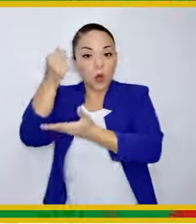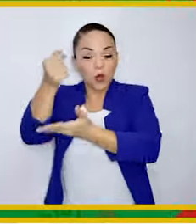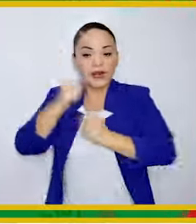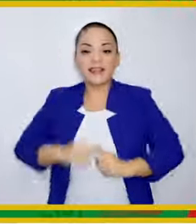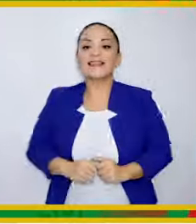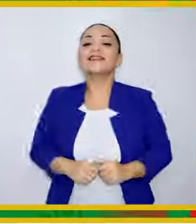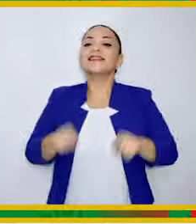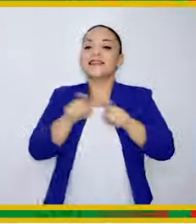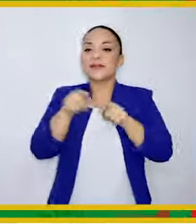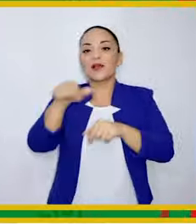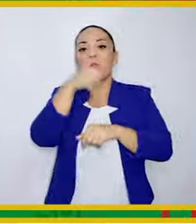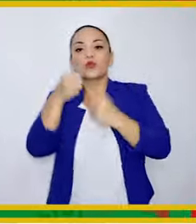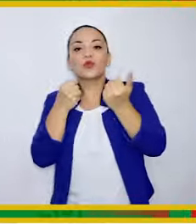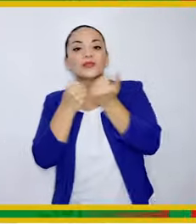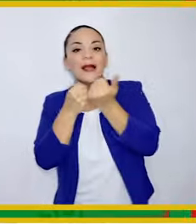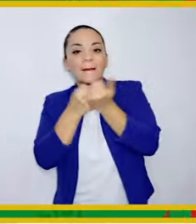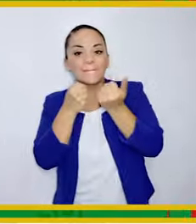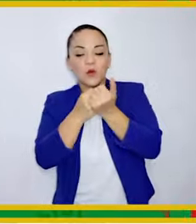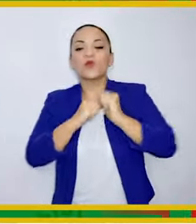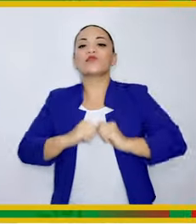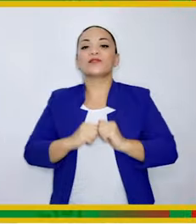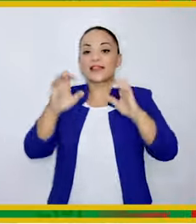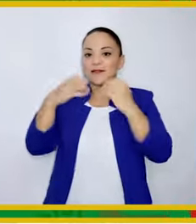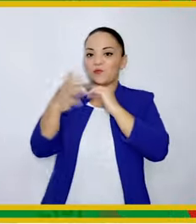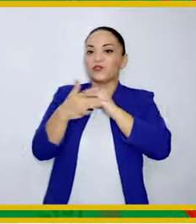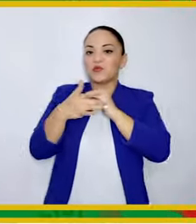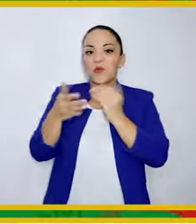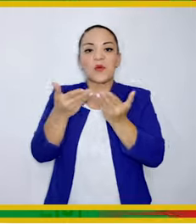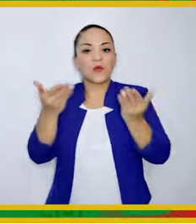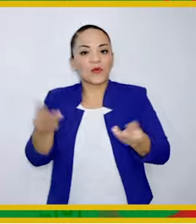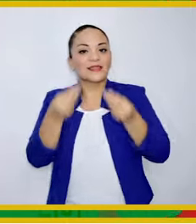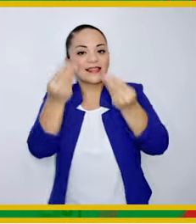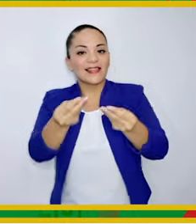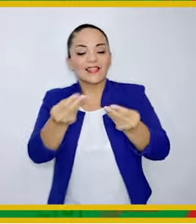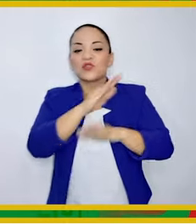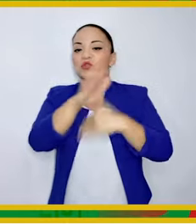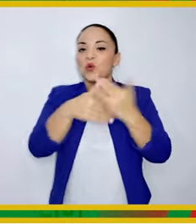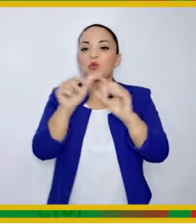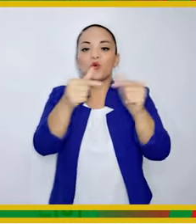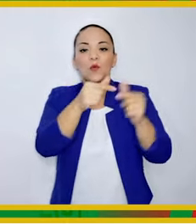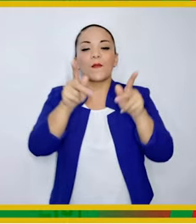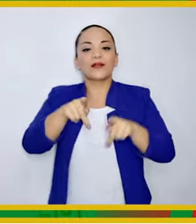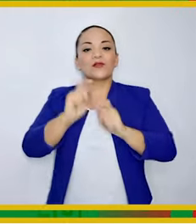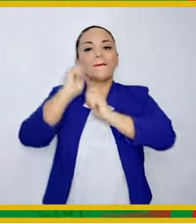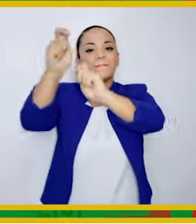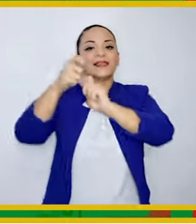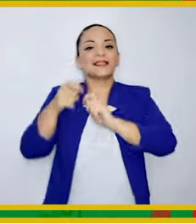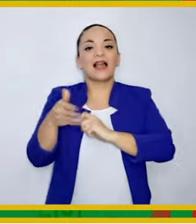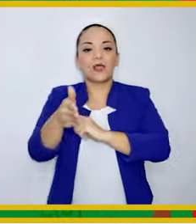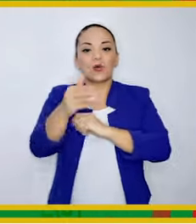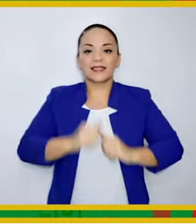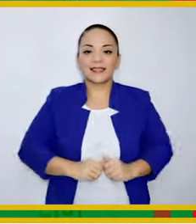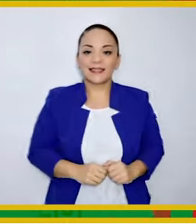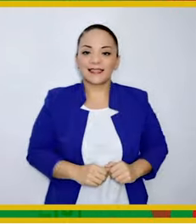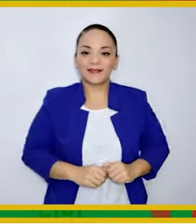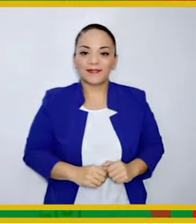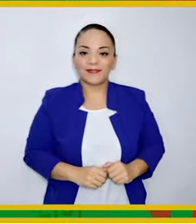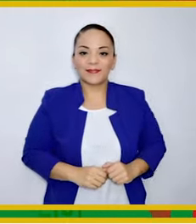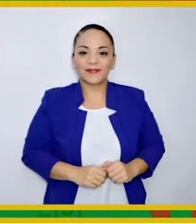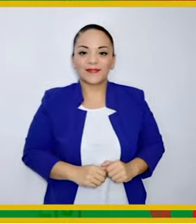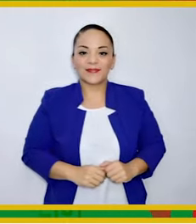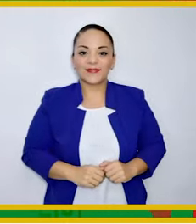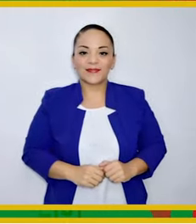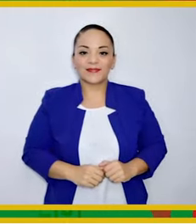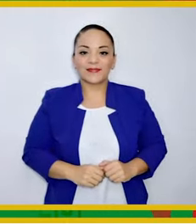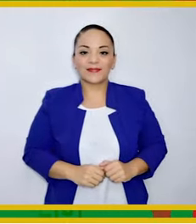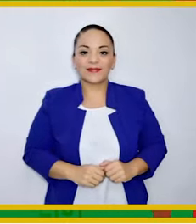colones de inversión Y apoyos adicionales con equipos para todo el sector pesquero